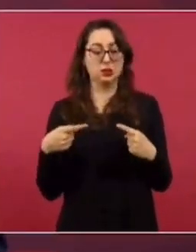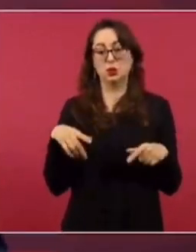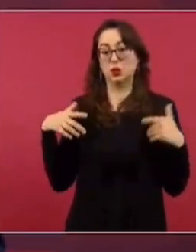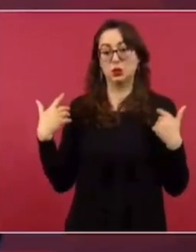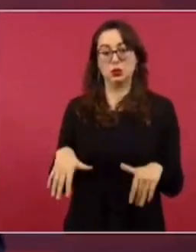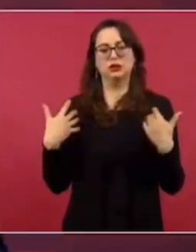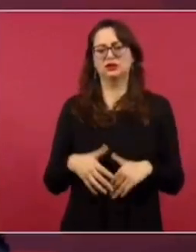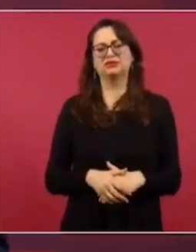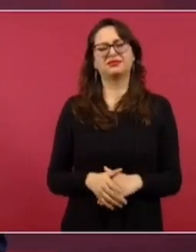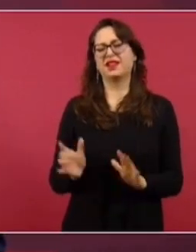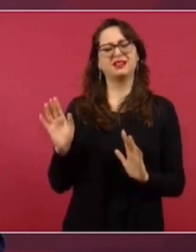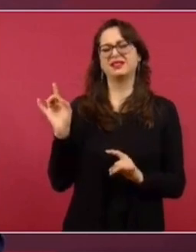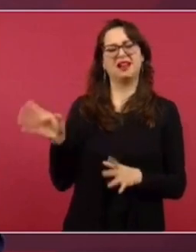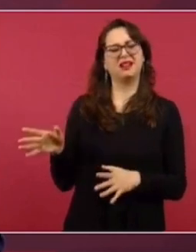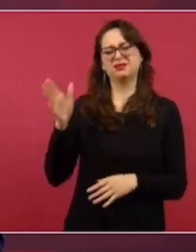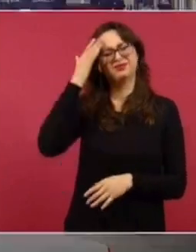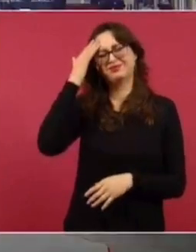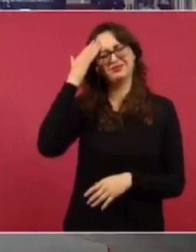Y ya.